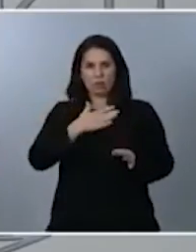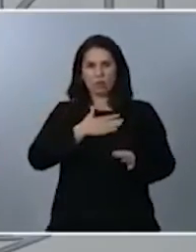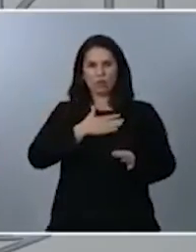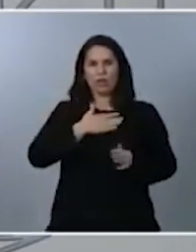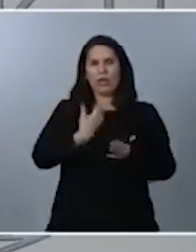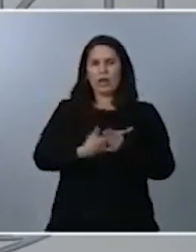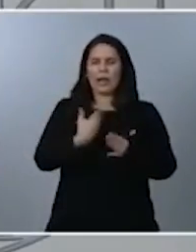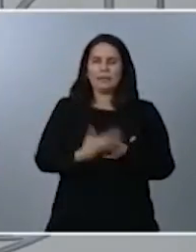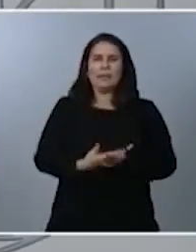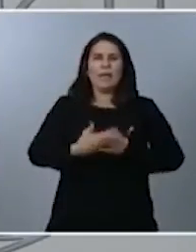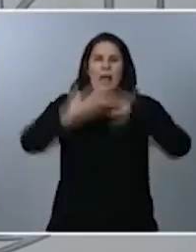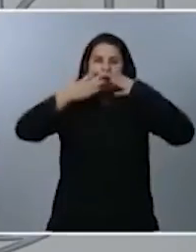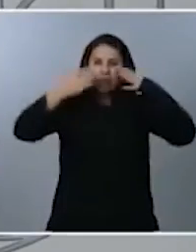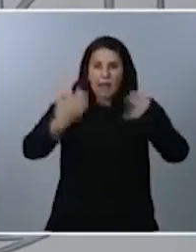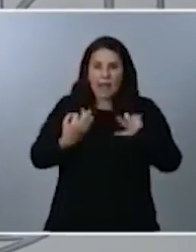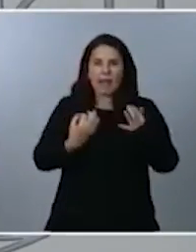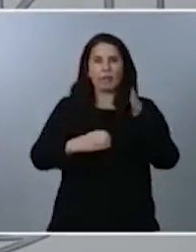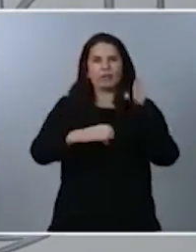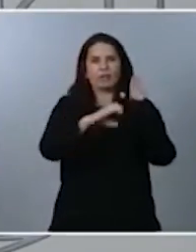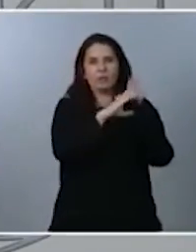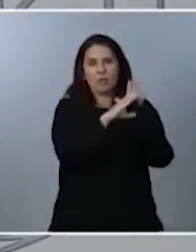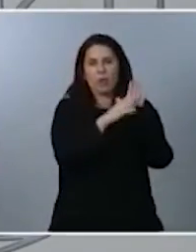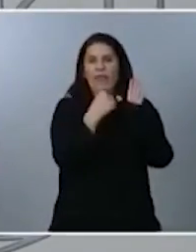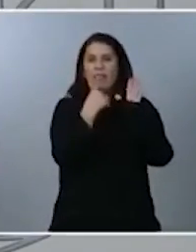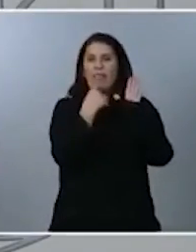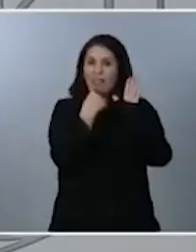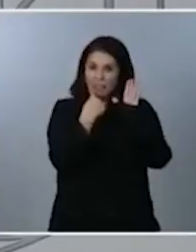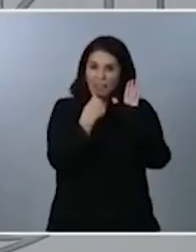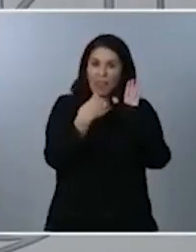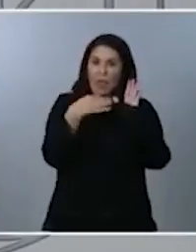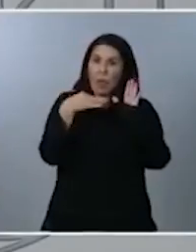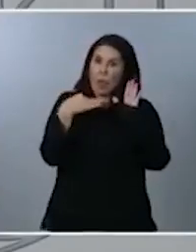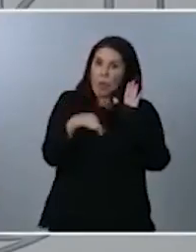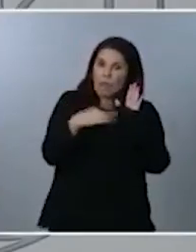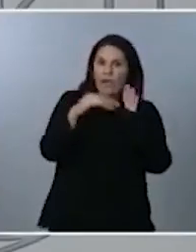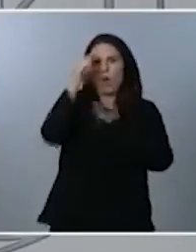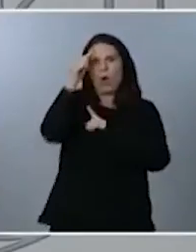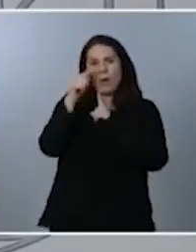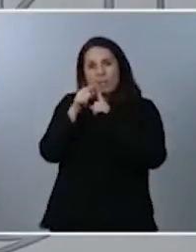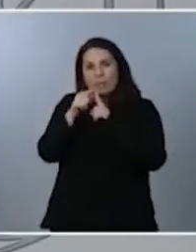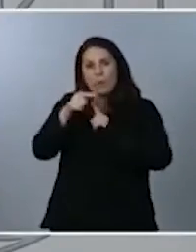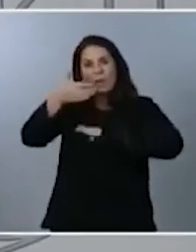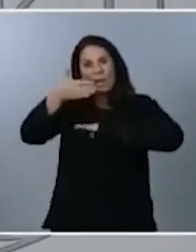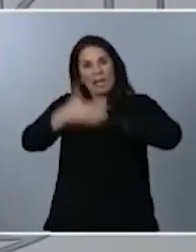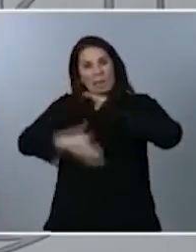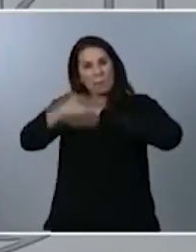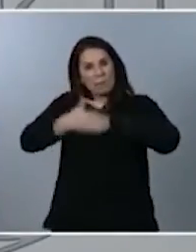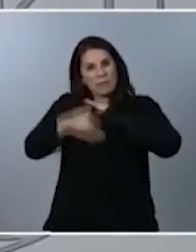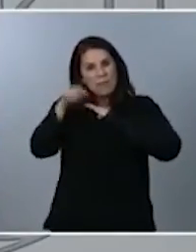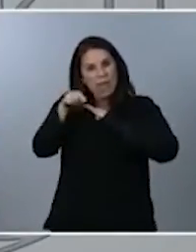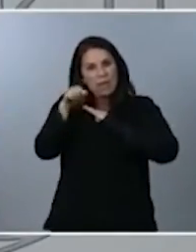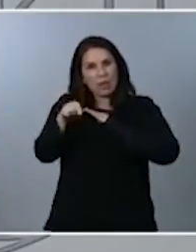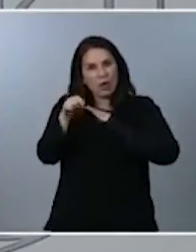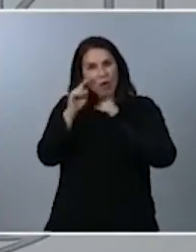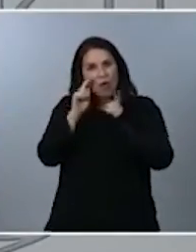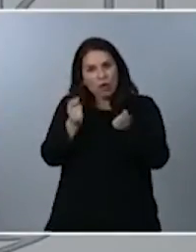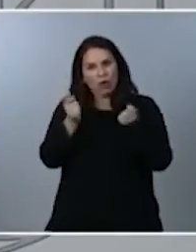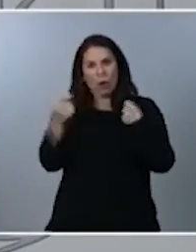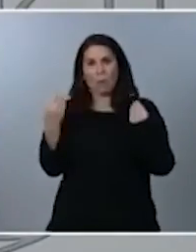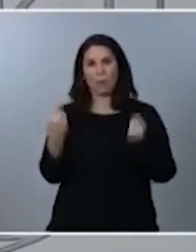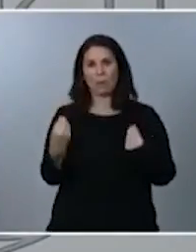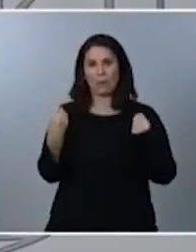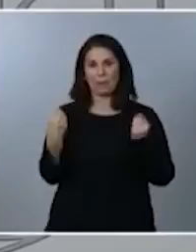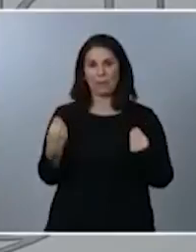contempla en la Constitución para que esa limitación sea una limitación con todos los controles correspondientes es la que